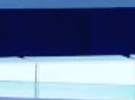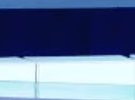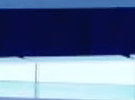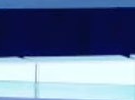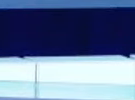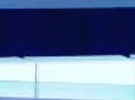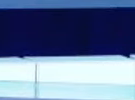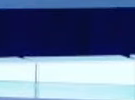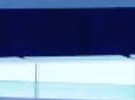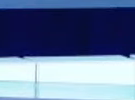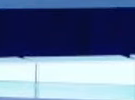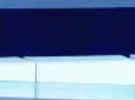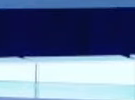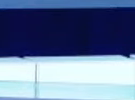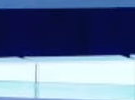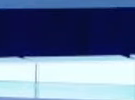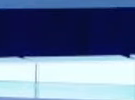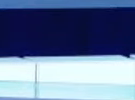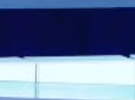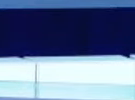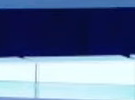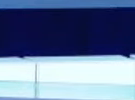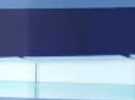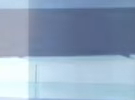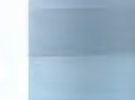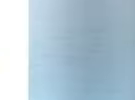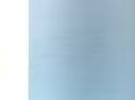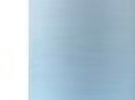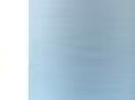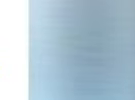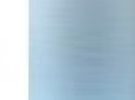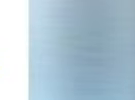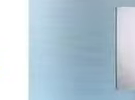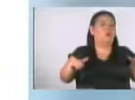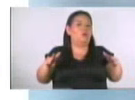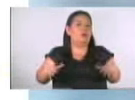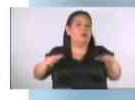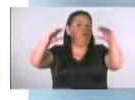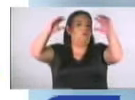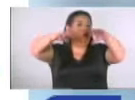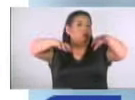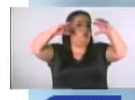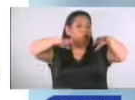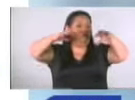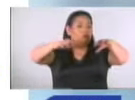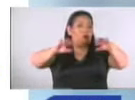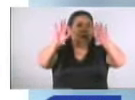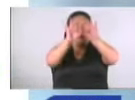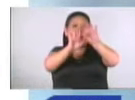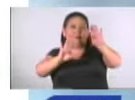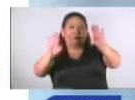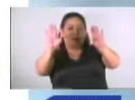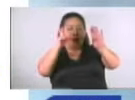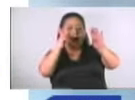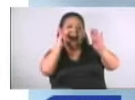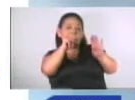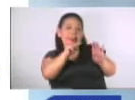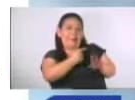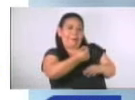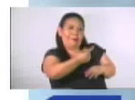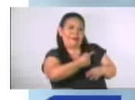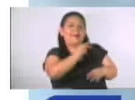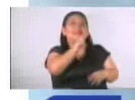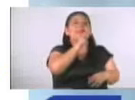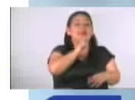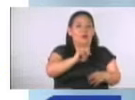Protección Civil emitió un aviso por lluvias debido a que se observa una onda tropical al este de Nicaragua que se prevé